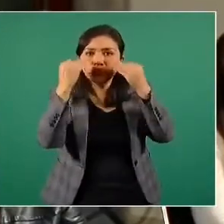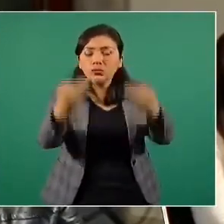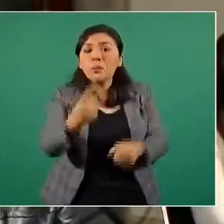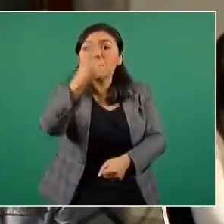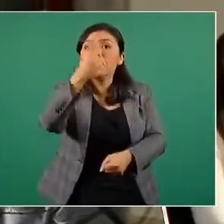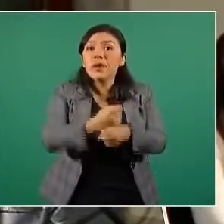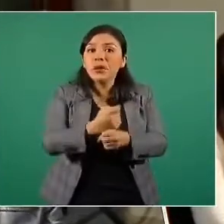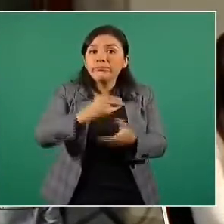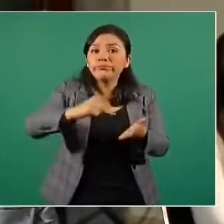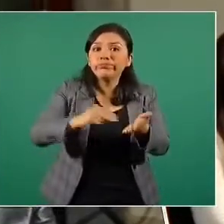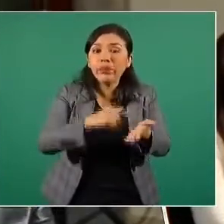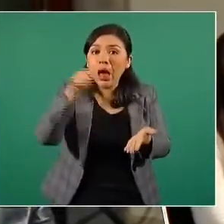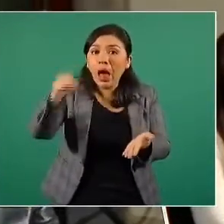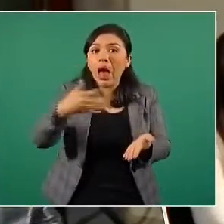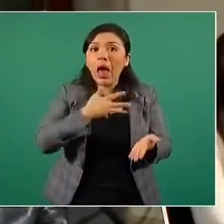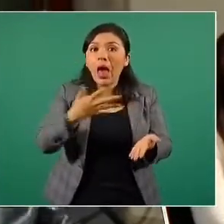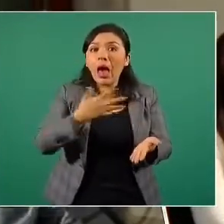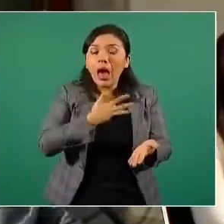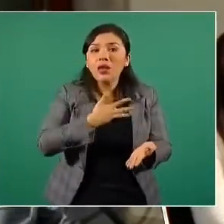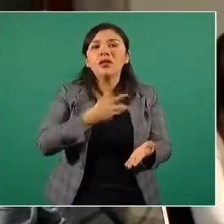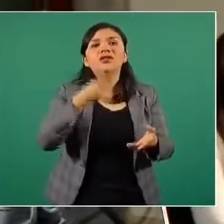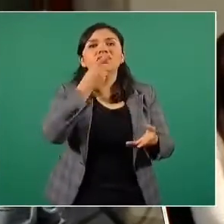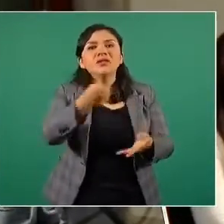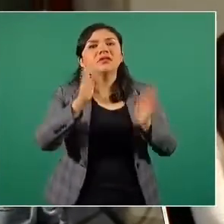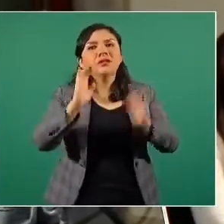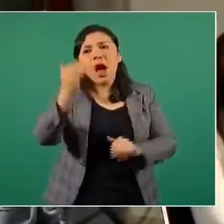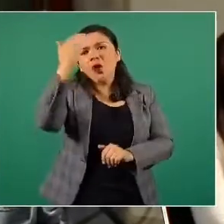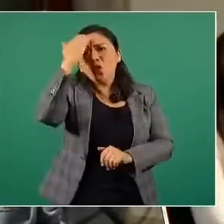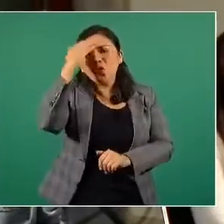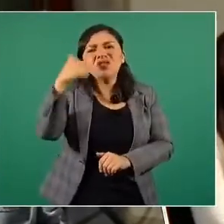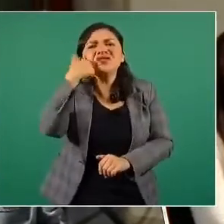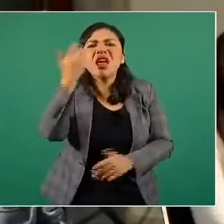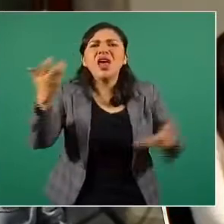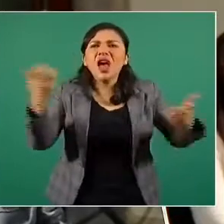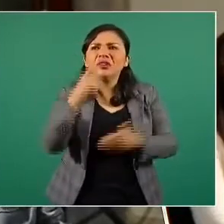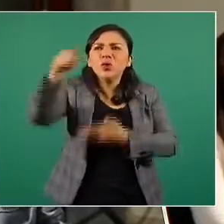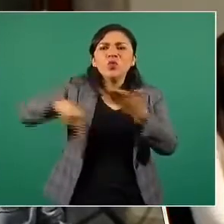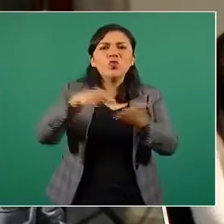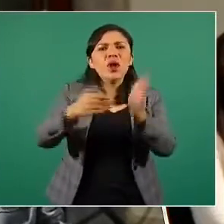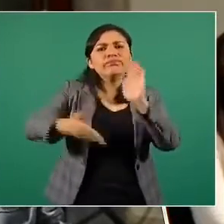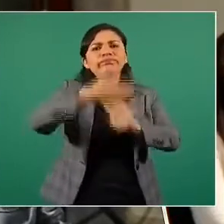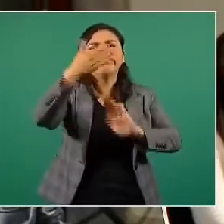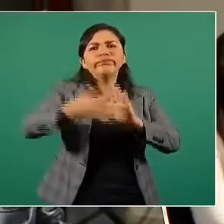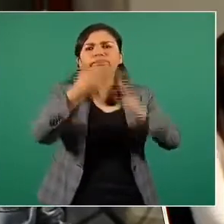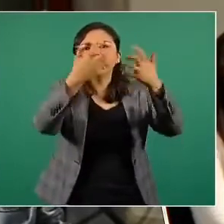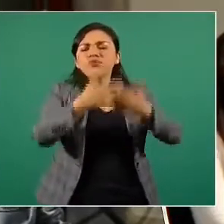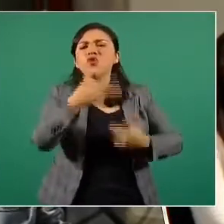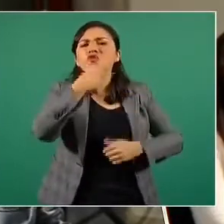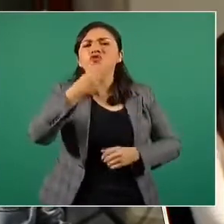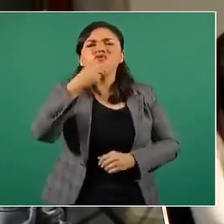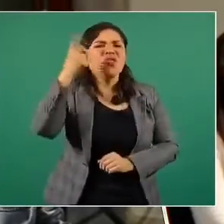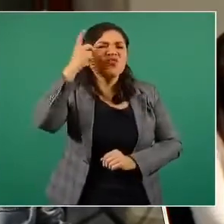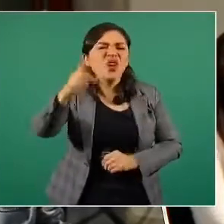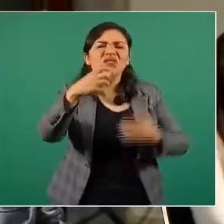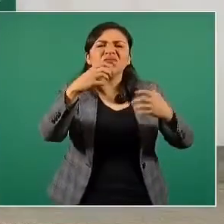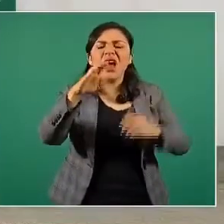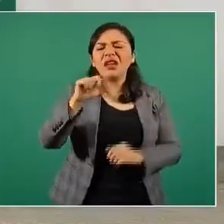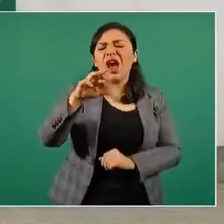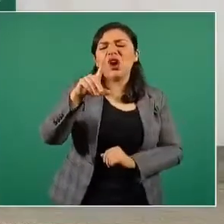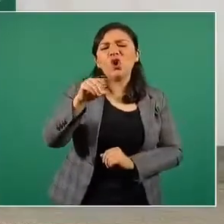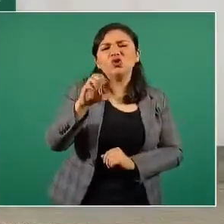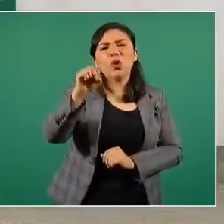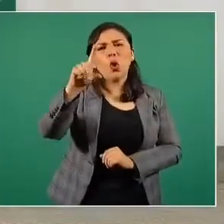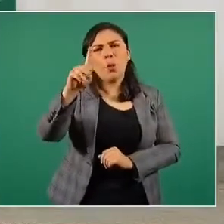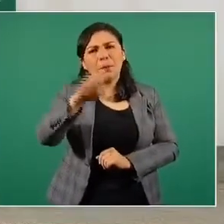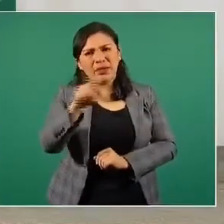firma. Se señala ahí el conocimiento de lo que pretende el empresario Carlos López Medina y además,